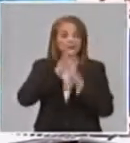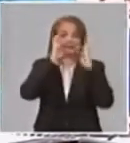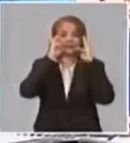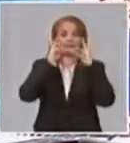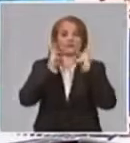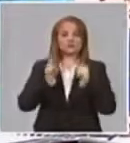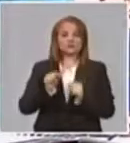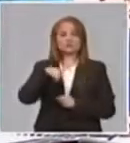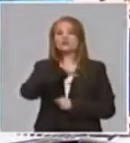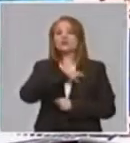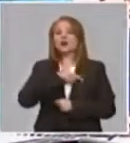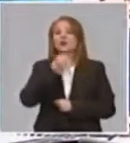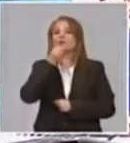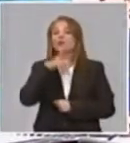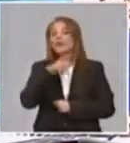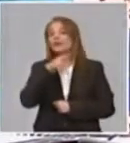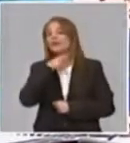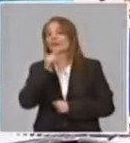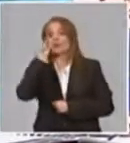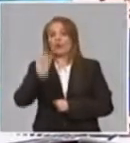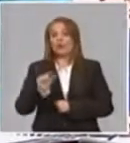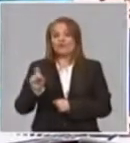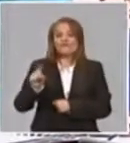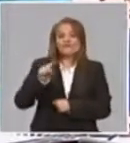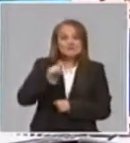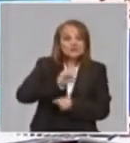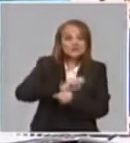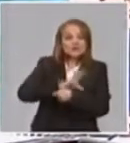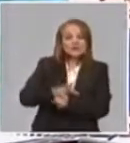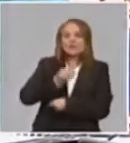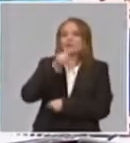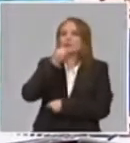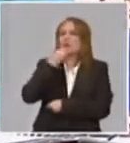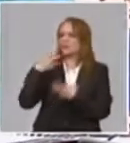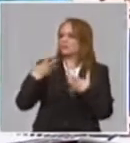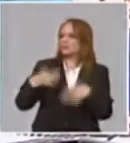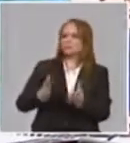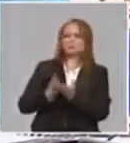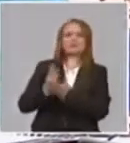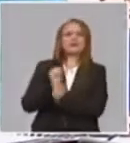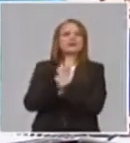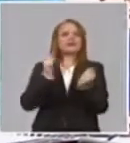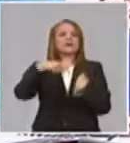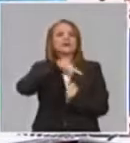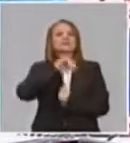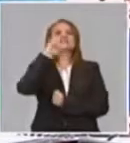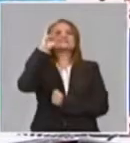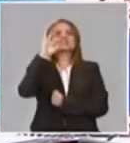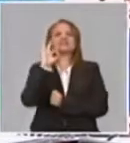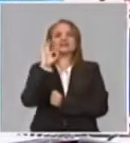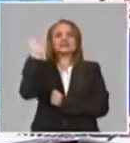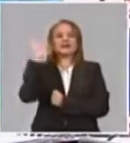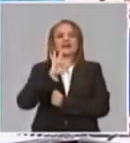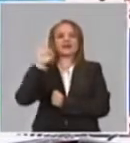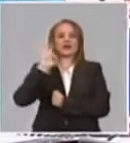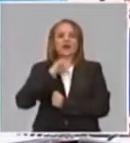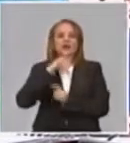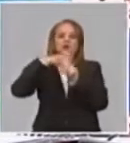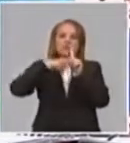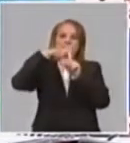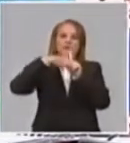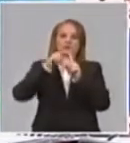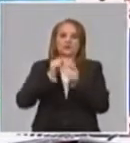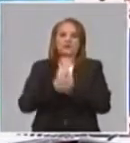el virus puede vivir hasta con 60 grados de temperatura. De manera que para el trópico no se ajusta y, de hecho,